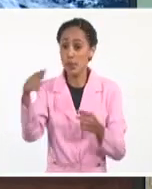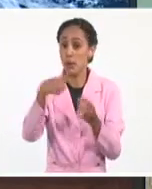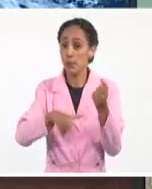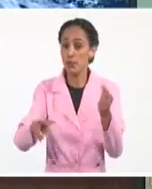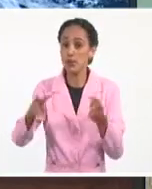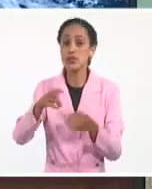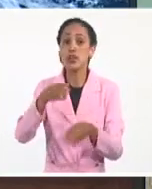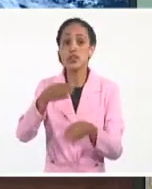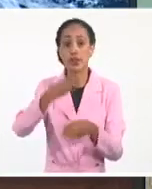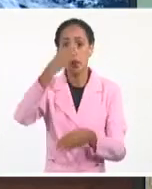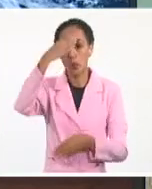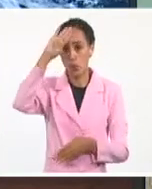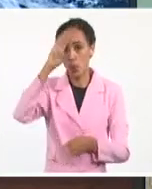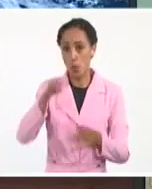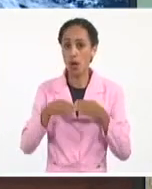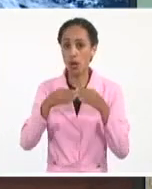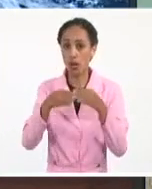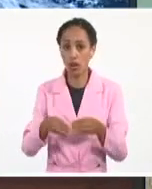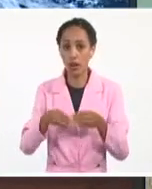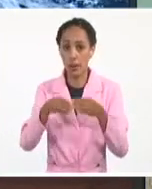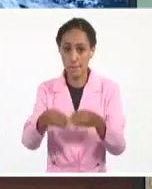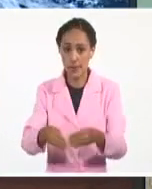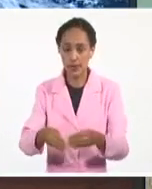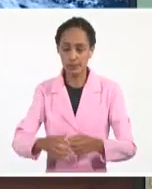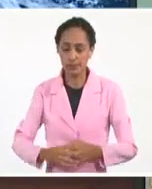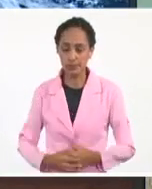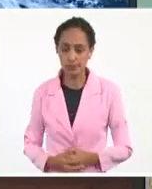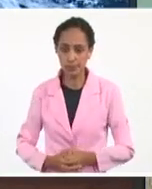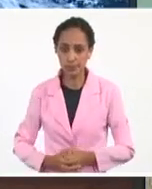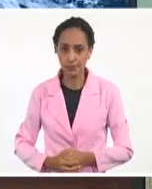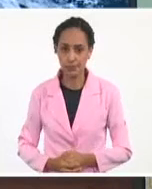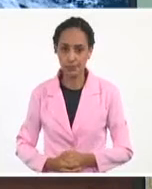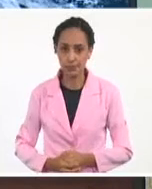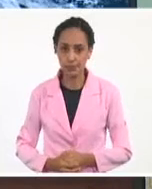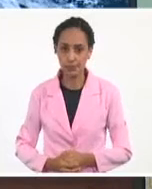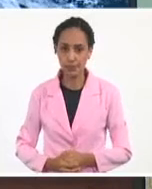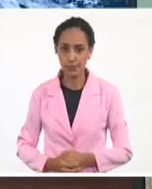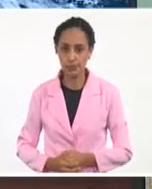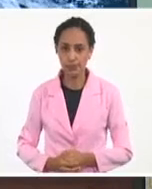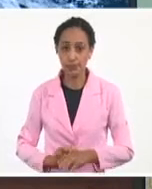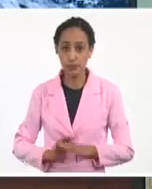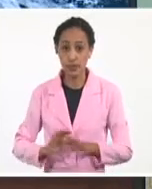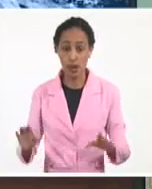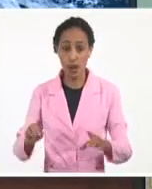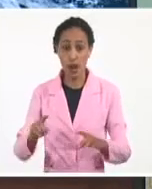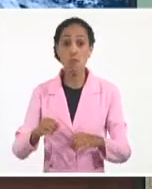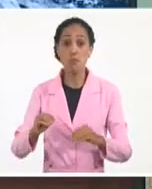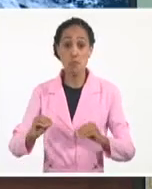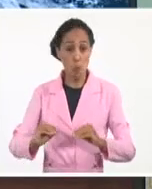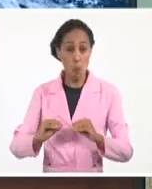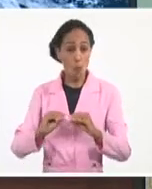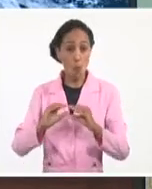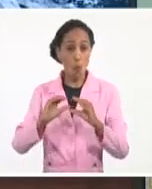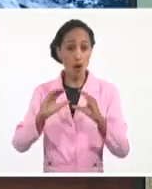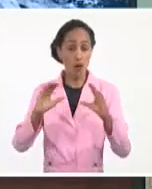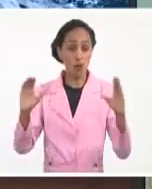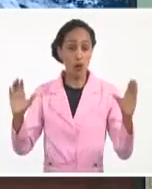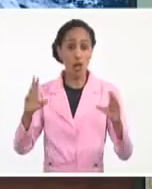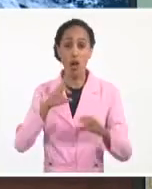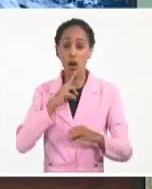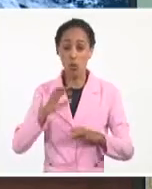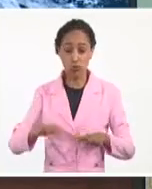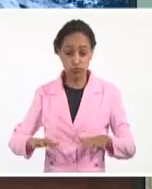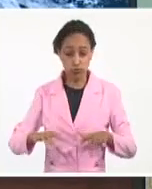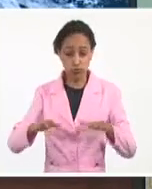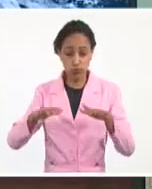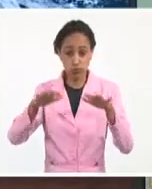Cuba y Granma. Y ya, desde el final de la madrugada, las inundaciones ligeras se trasladarán